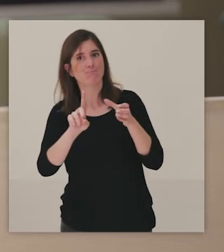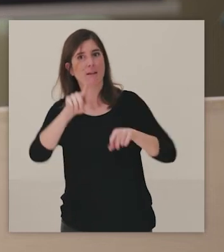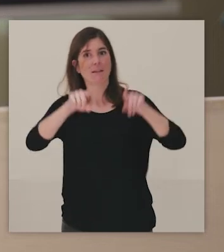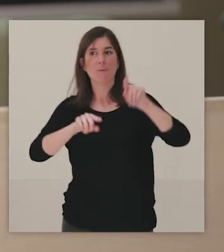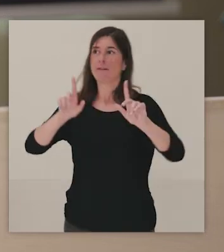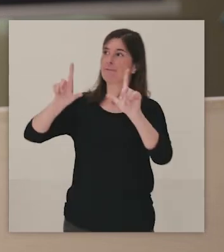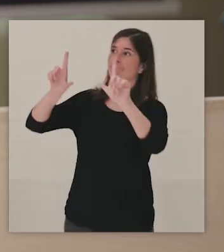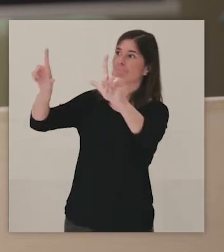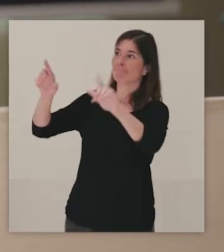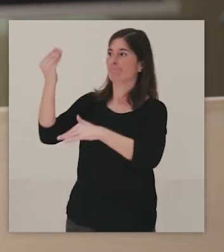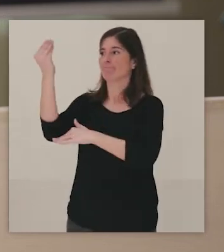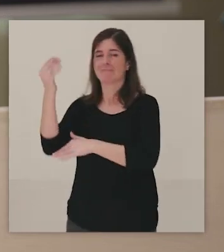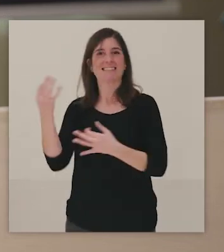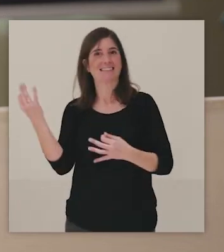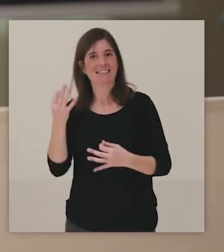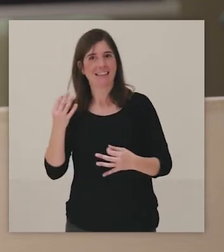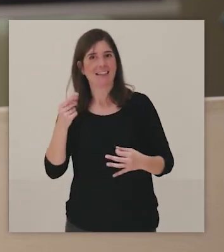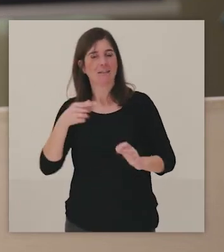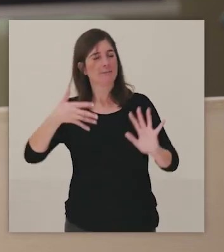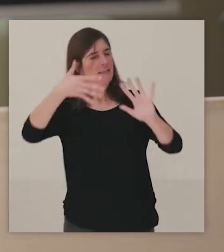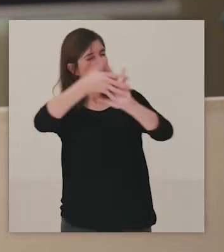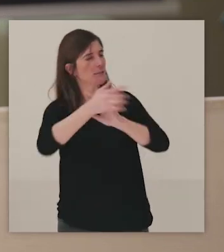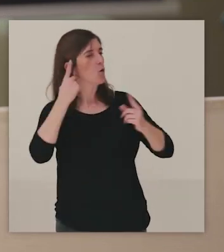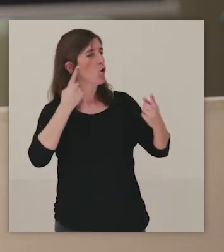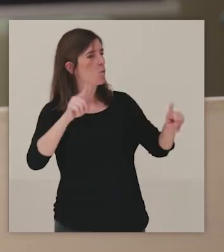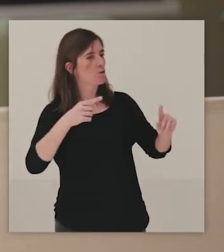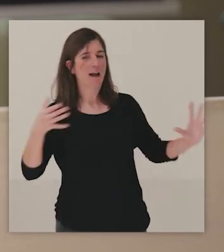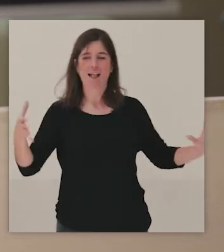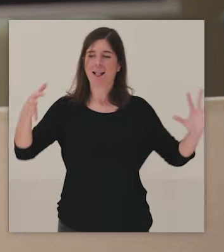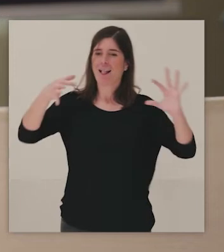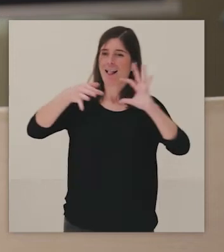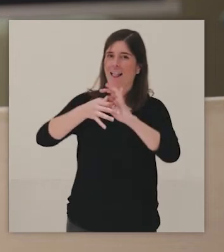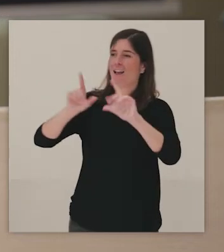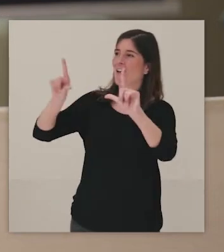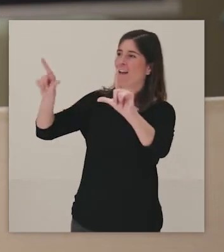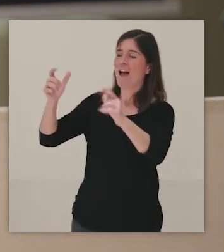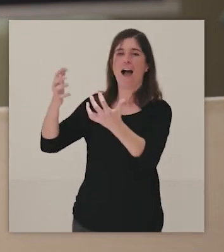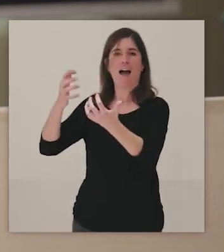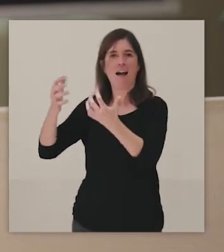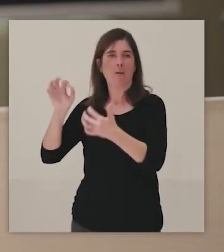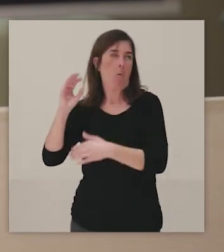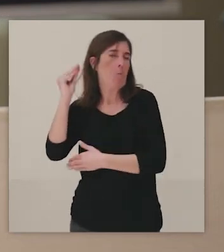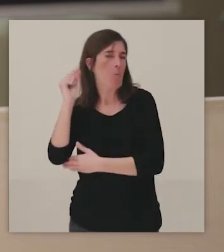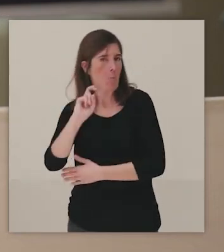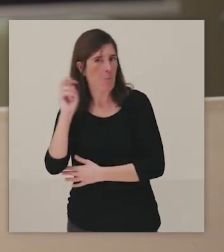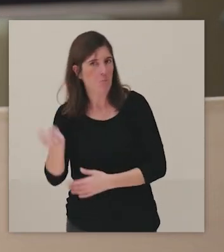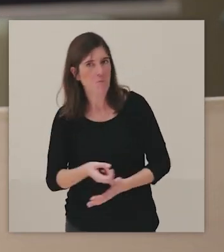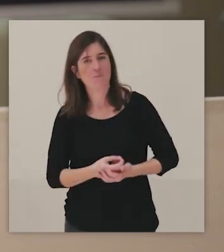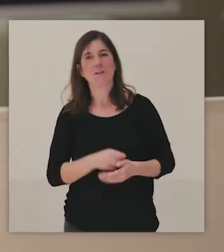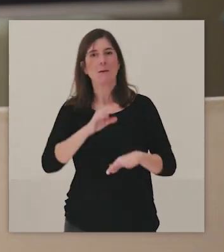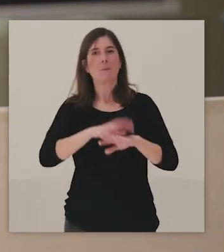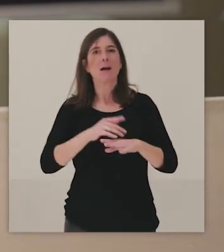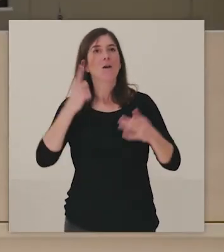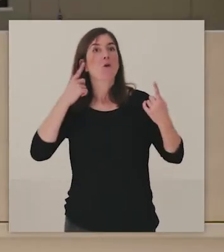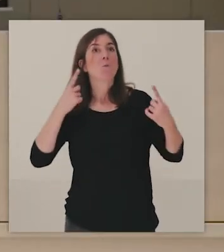musicales con las obras de la colección. Para que esas músicas o esas canciones,